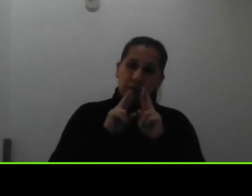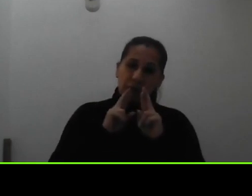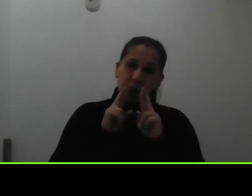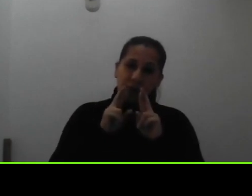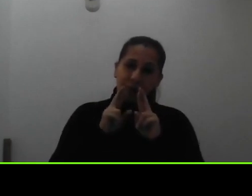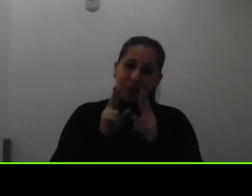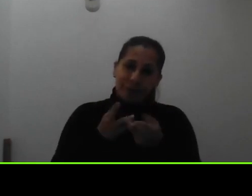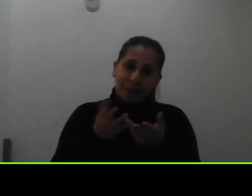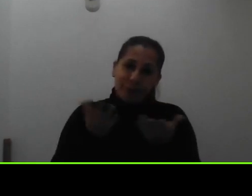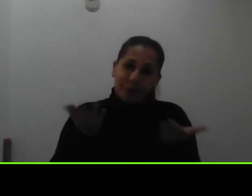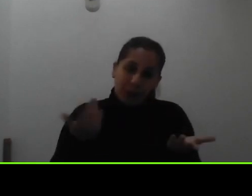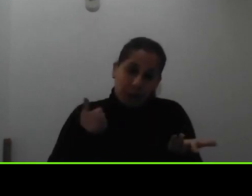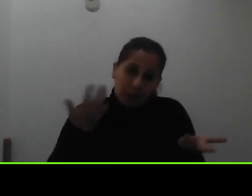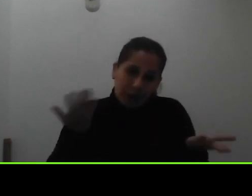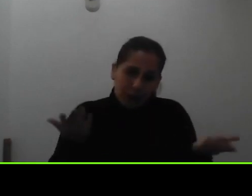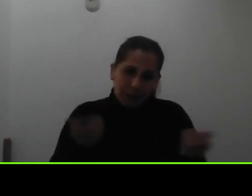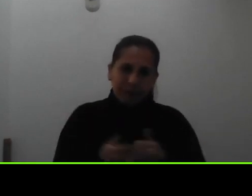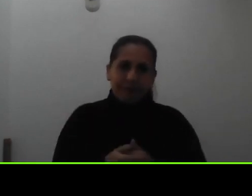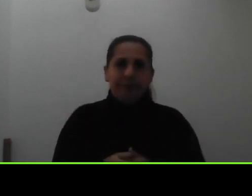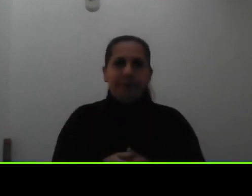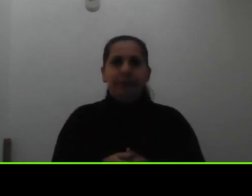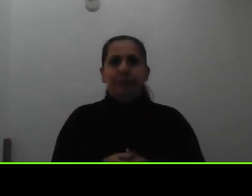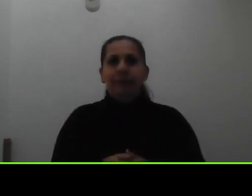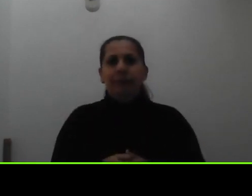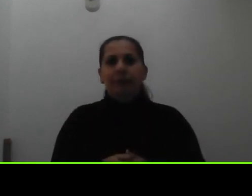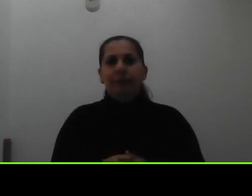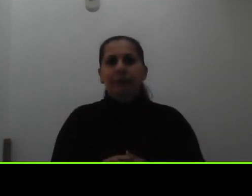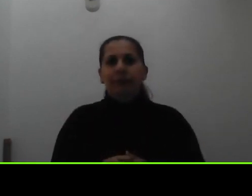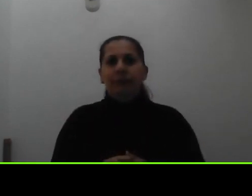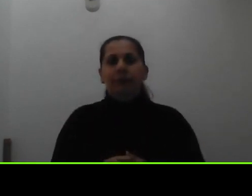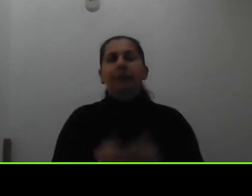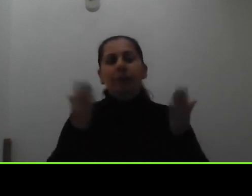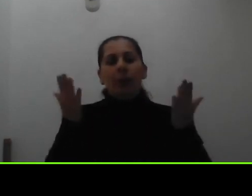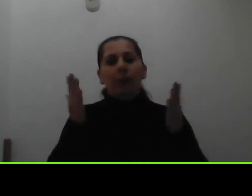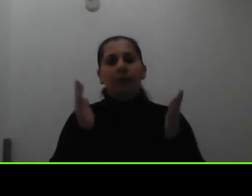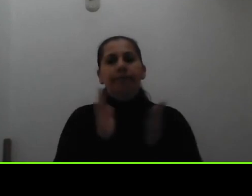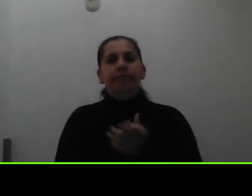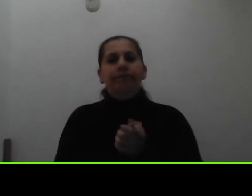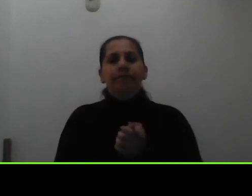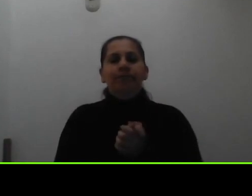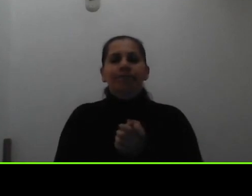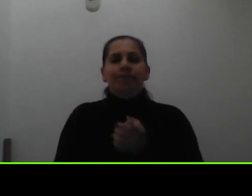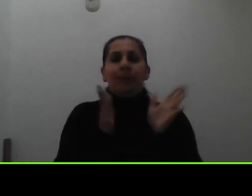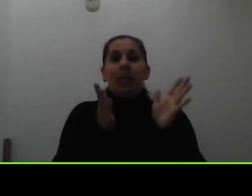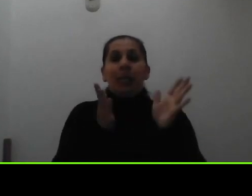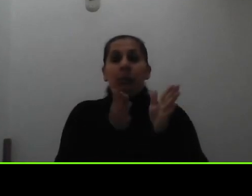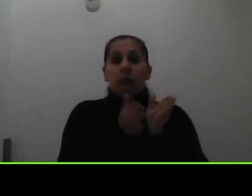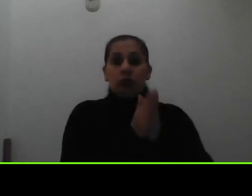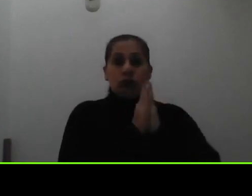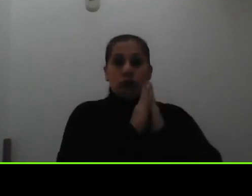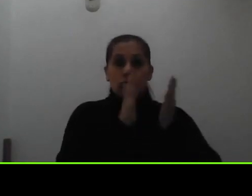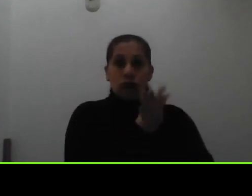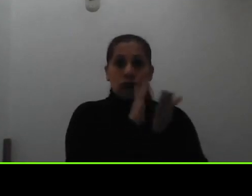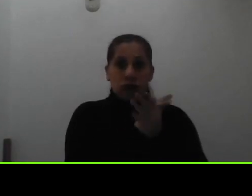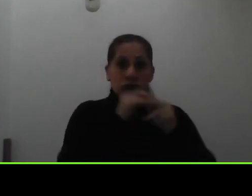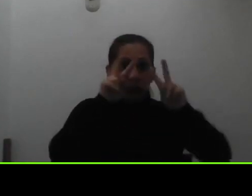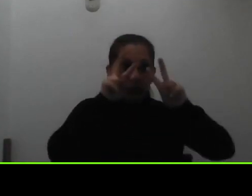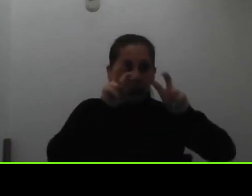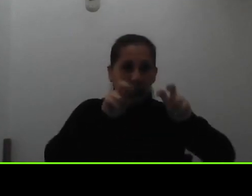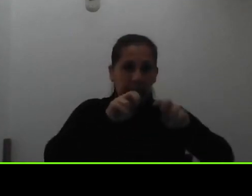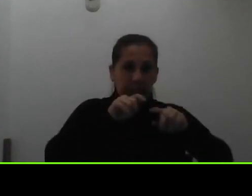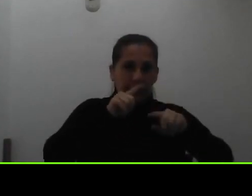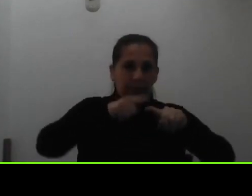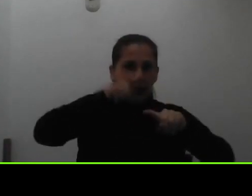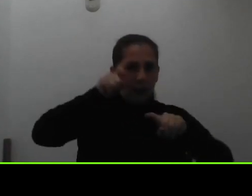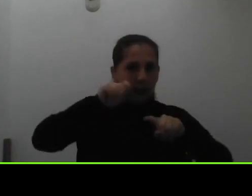lo que se requiere es cuando vamos a ver la solicitud se analiza a partir del grupo familiar con el que